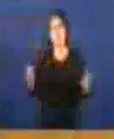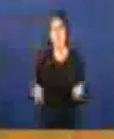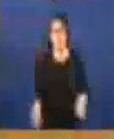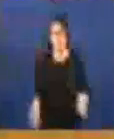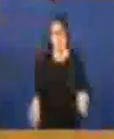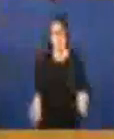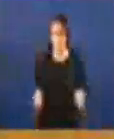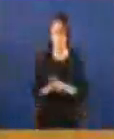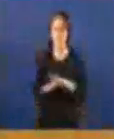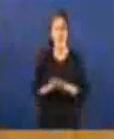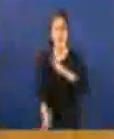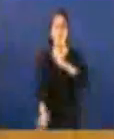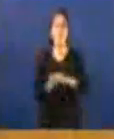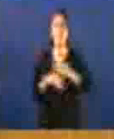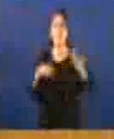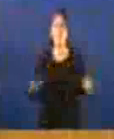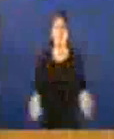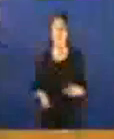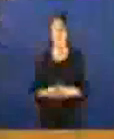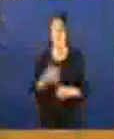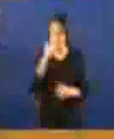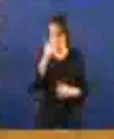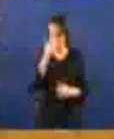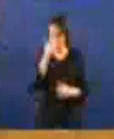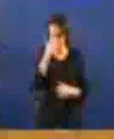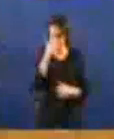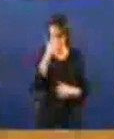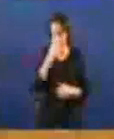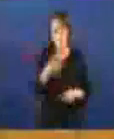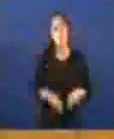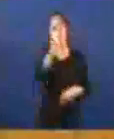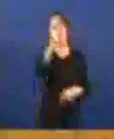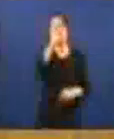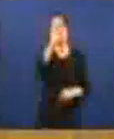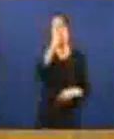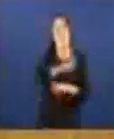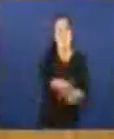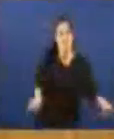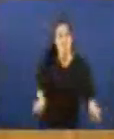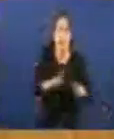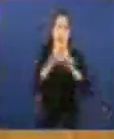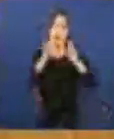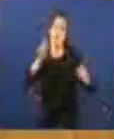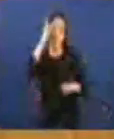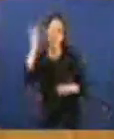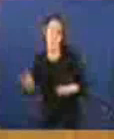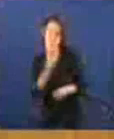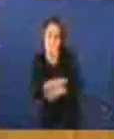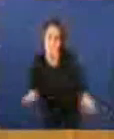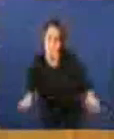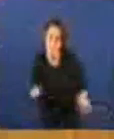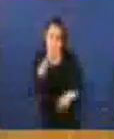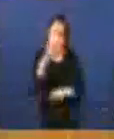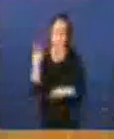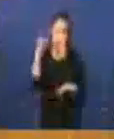de que fraude fiscal falan vostedes dos de pequeninos dos despistes a mi recórdame